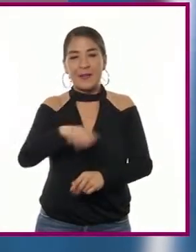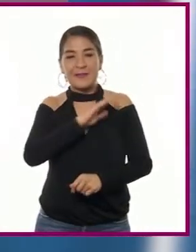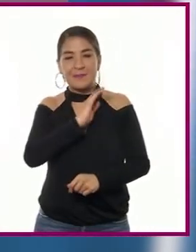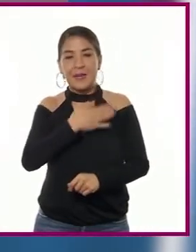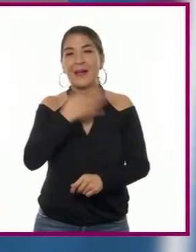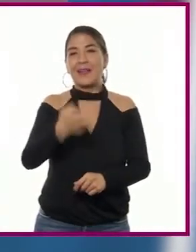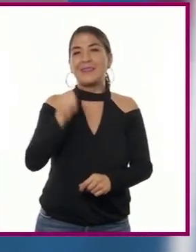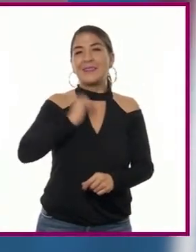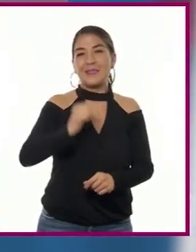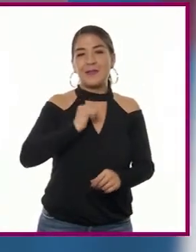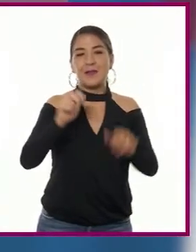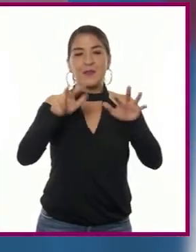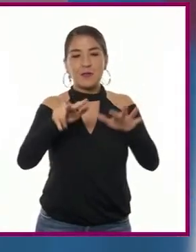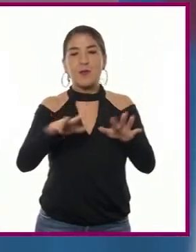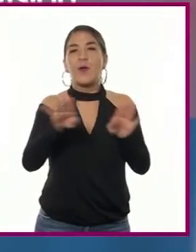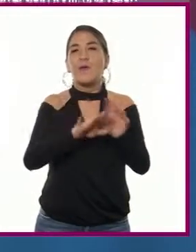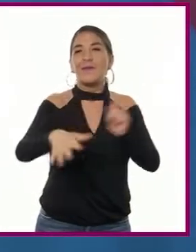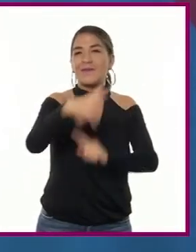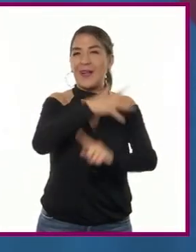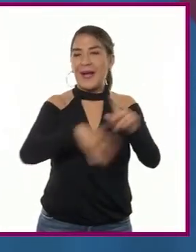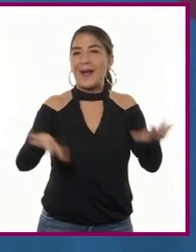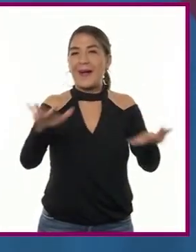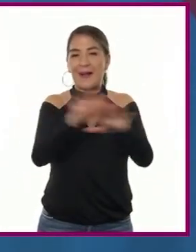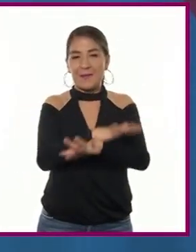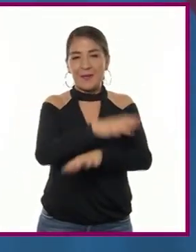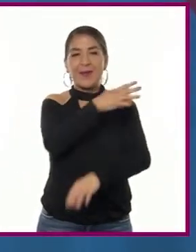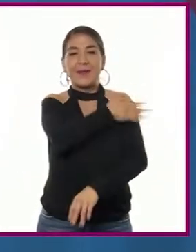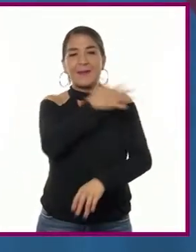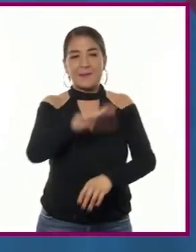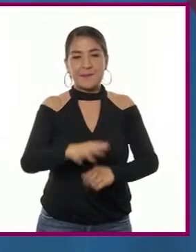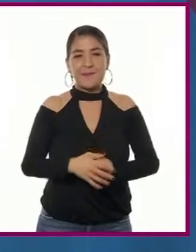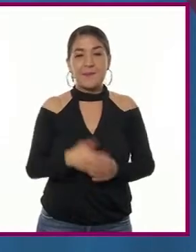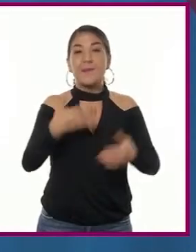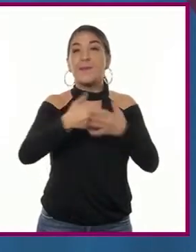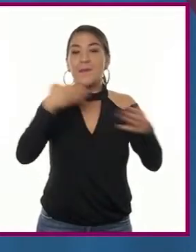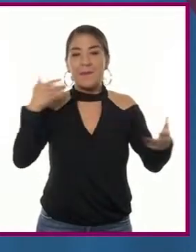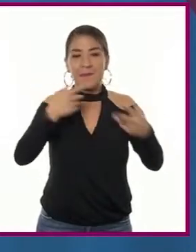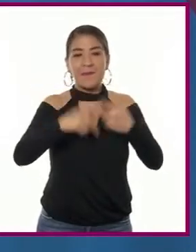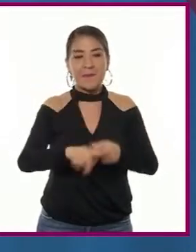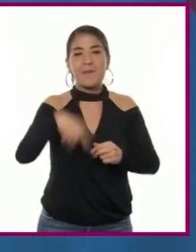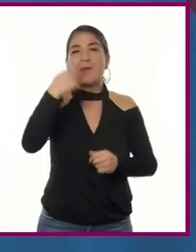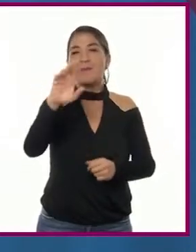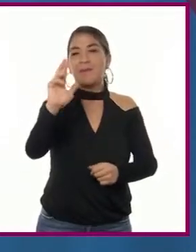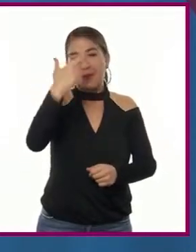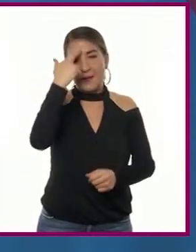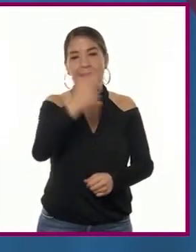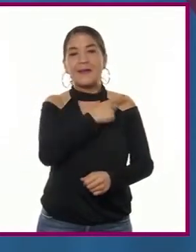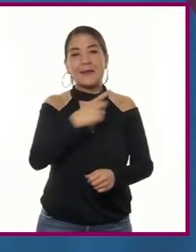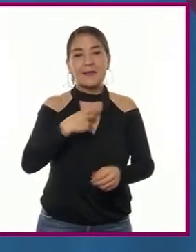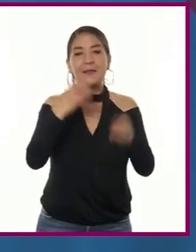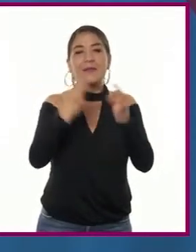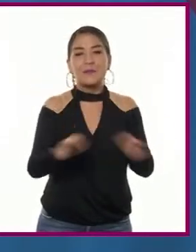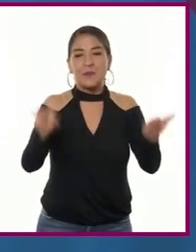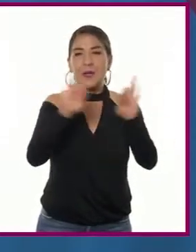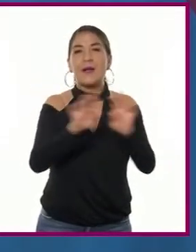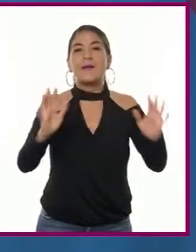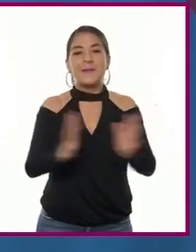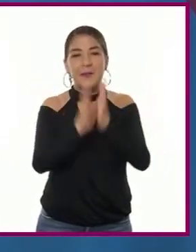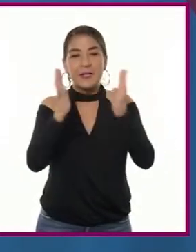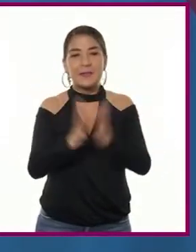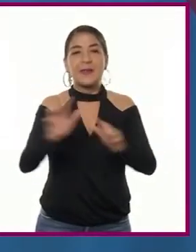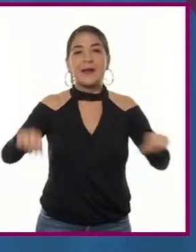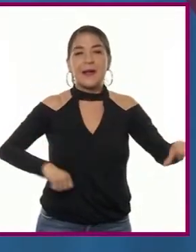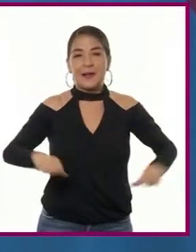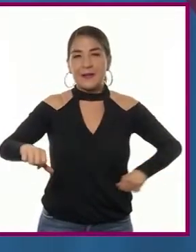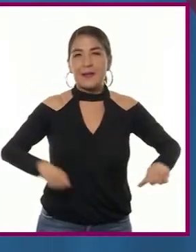XVIII, una visión general. Antes de iniciar, les recuerdo que es importante que participen en las actividades planteadas